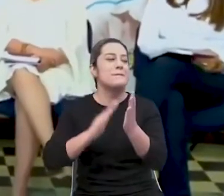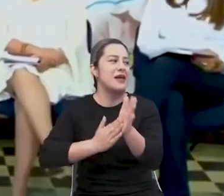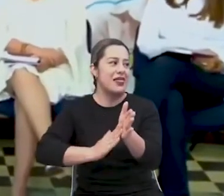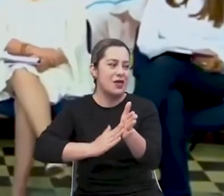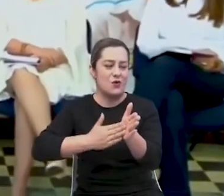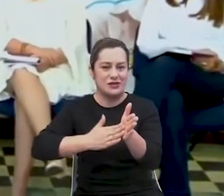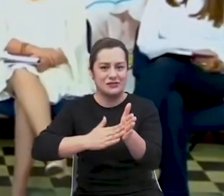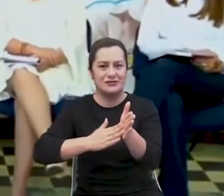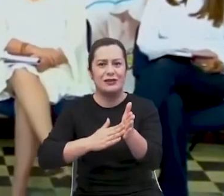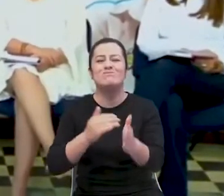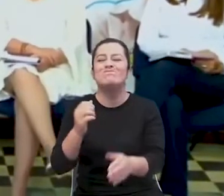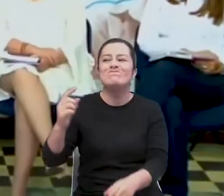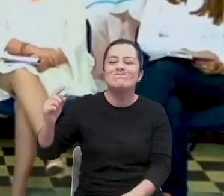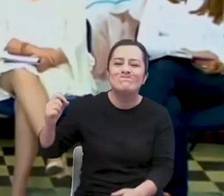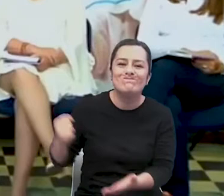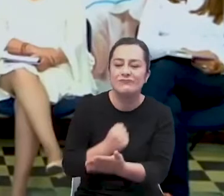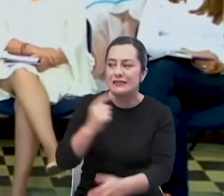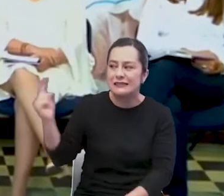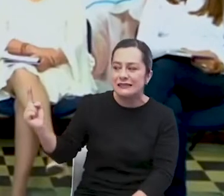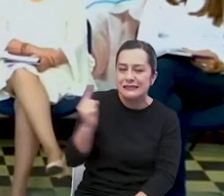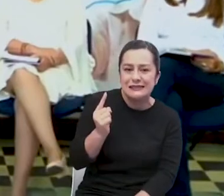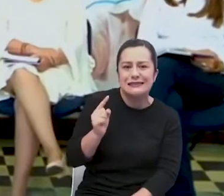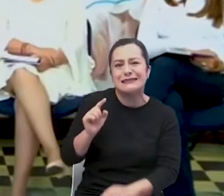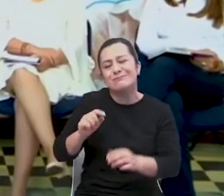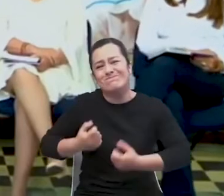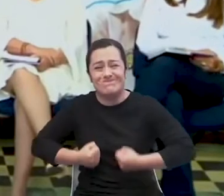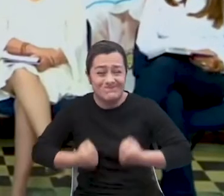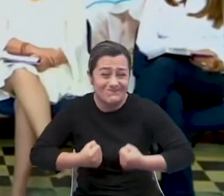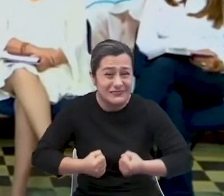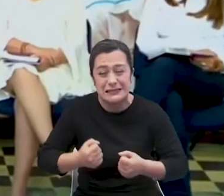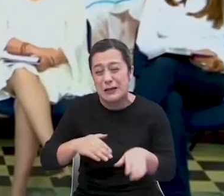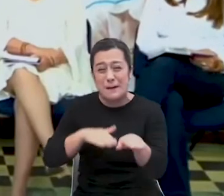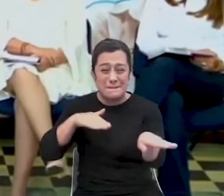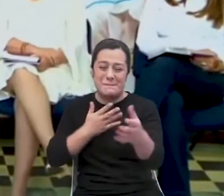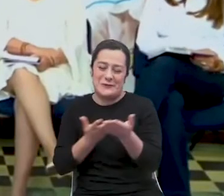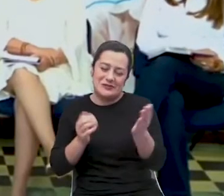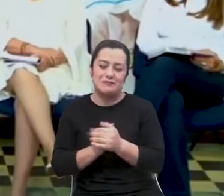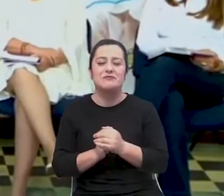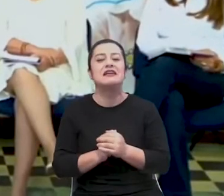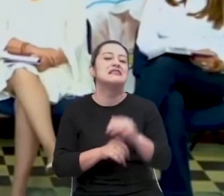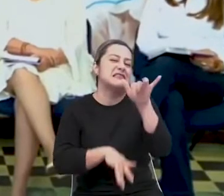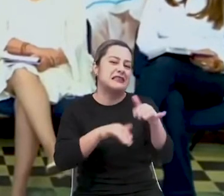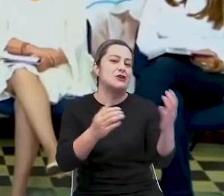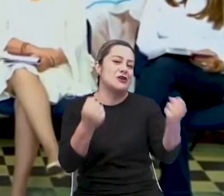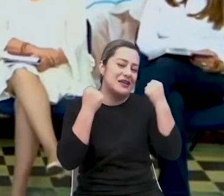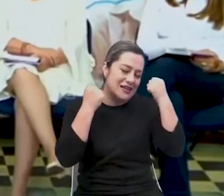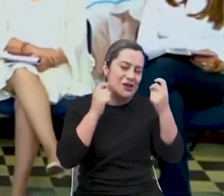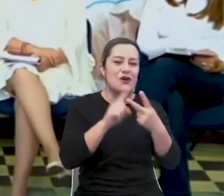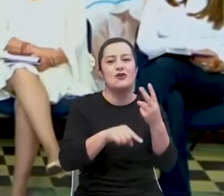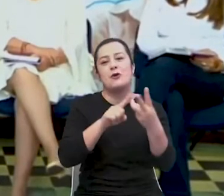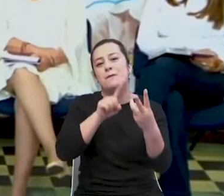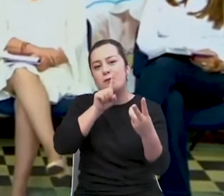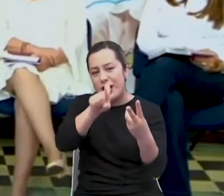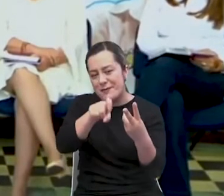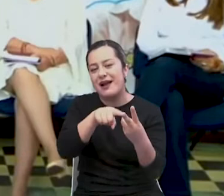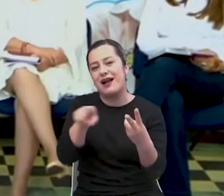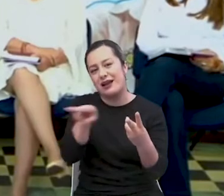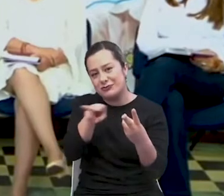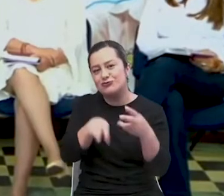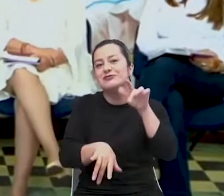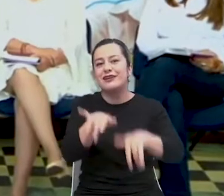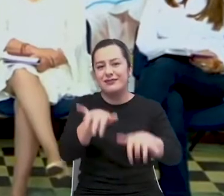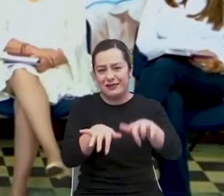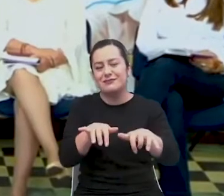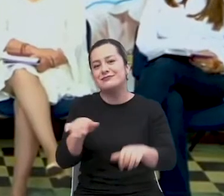llegar nuestro secretario, pero también está con nosotros nuestra secretaria de Girón y nuestra secretaria de Bucaramanga para poder compartir